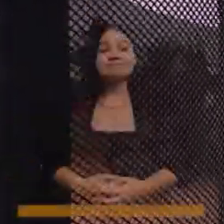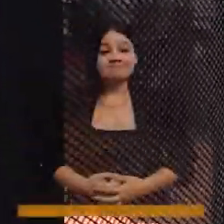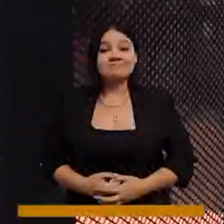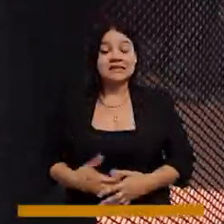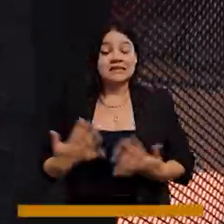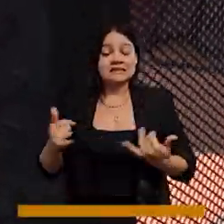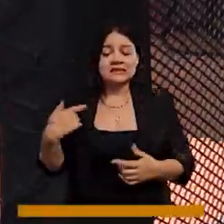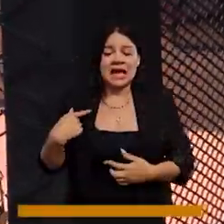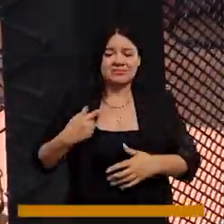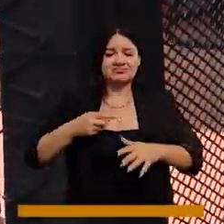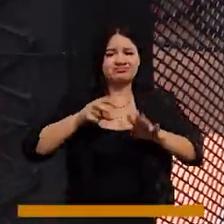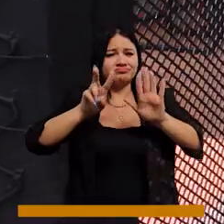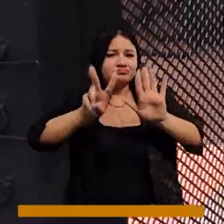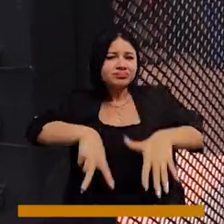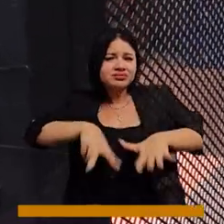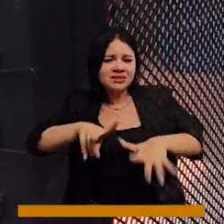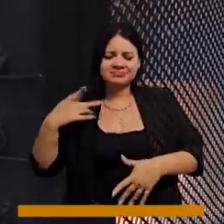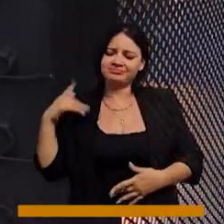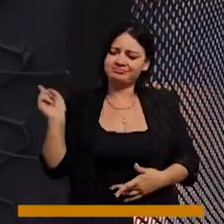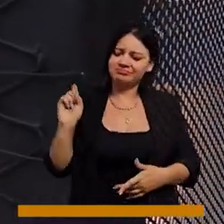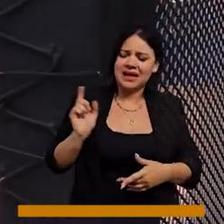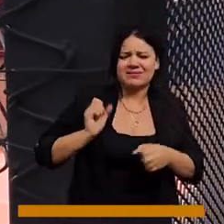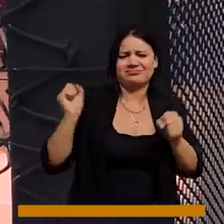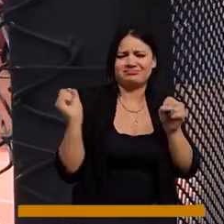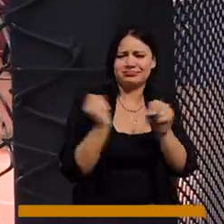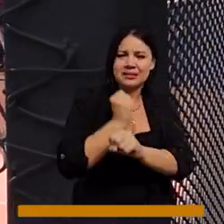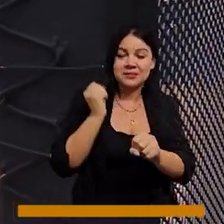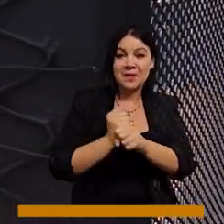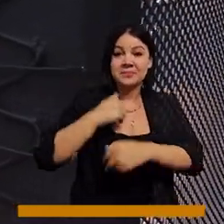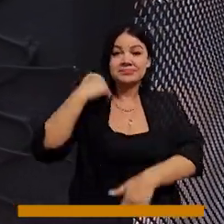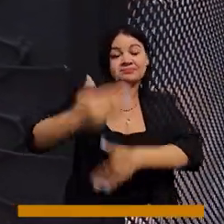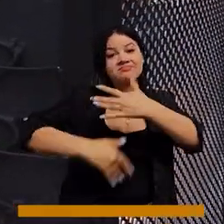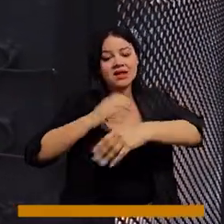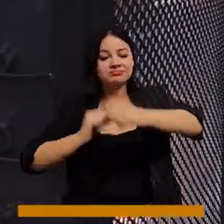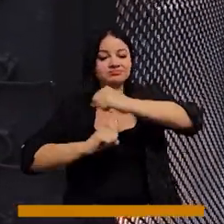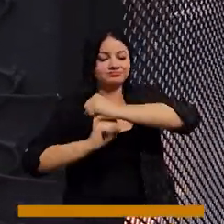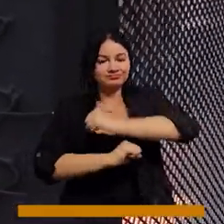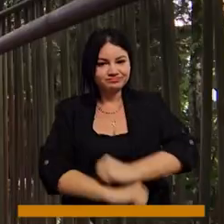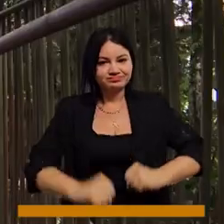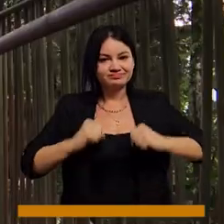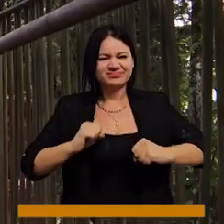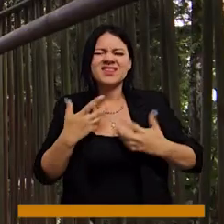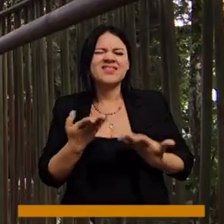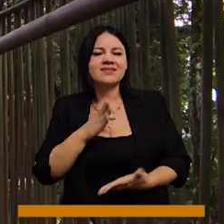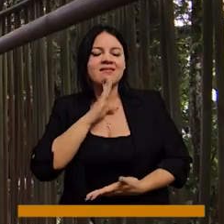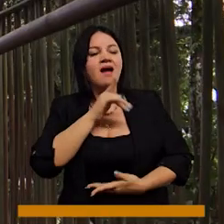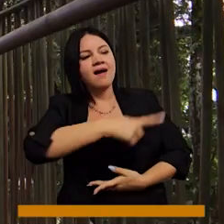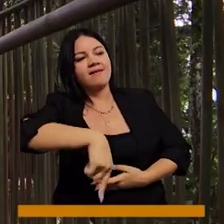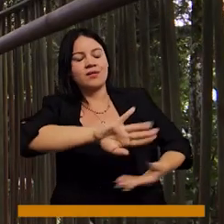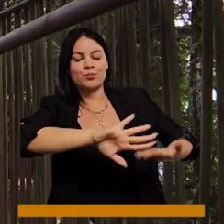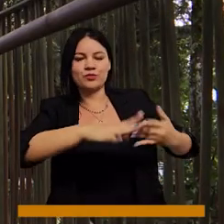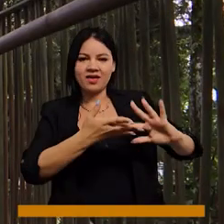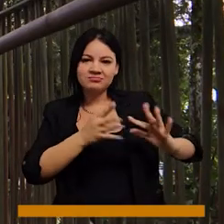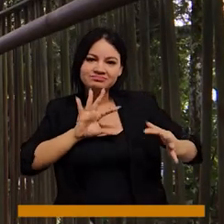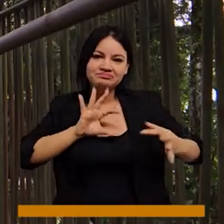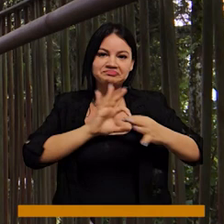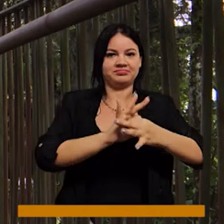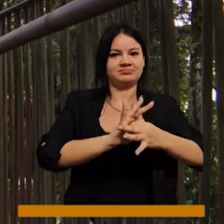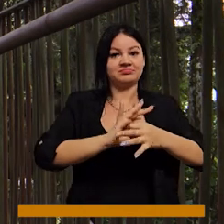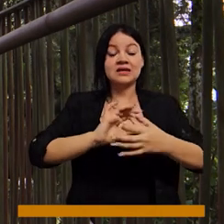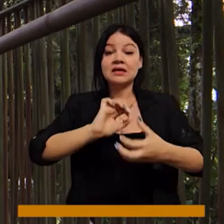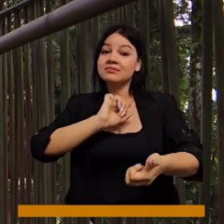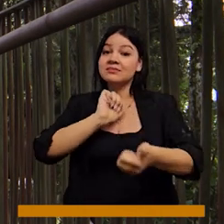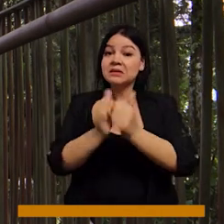En estos siete meses que llevamos trabajando, hemos fortalecido los lazos con la comunidad. Desde deporte